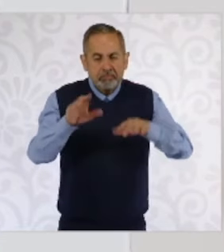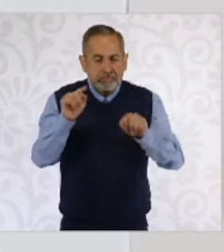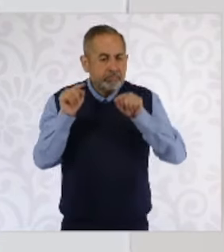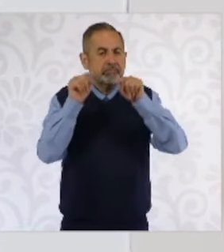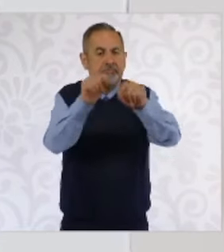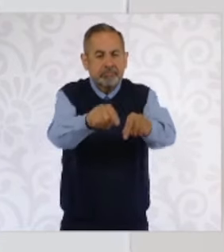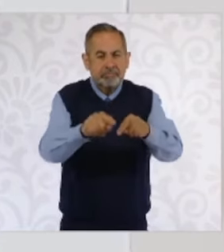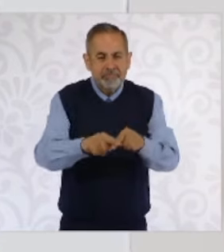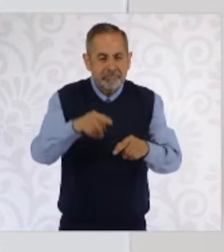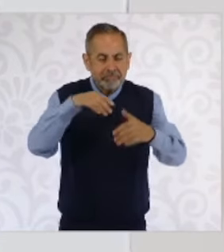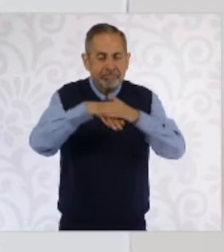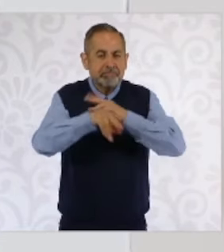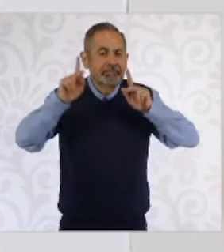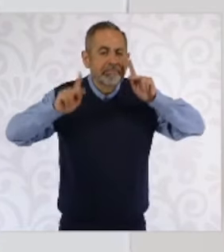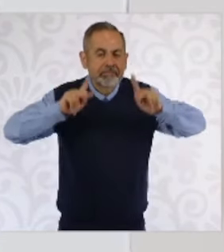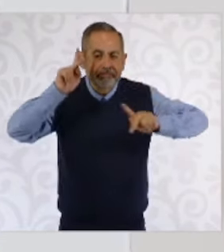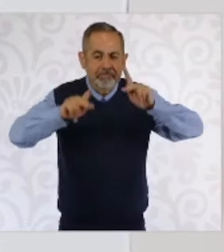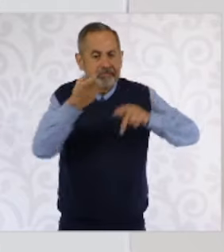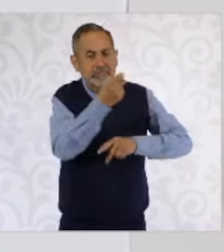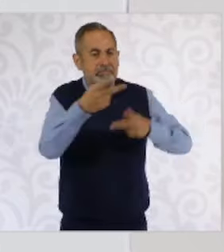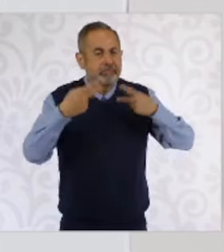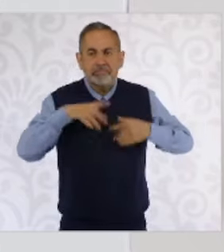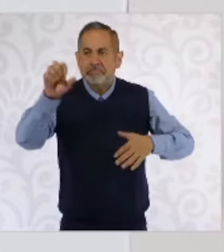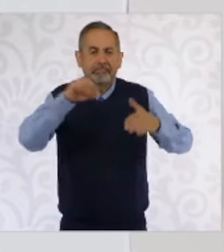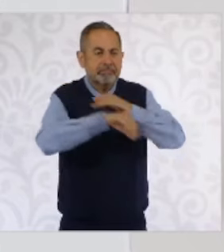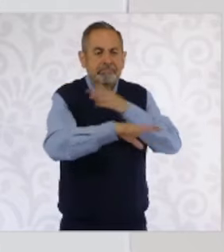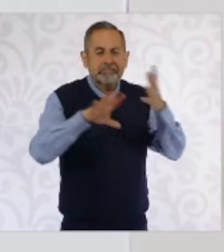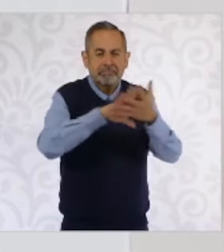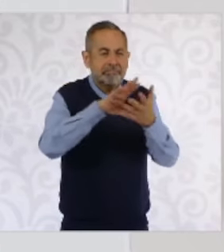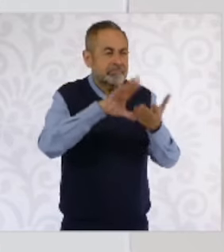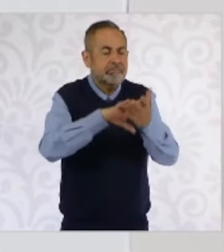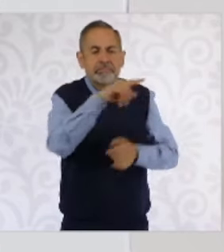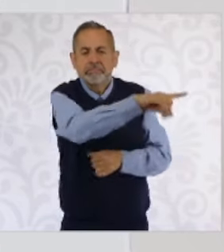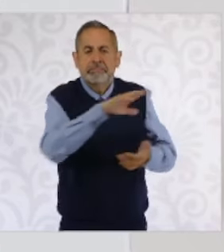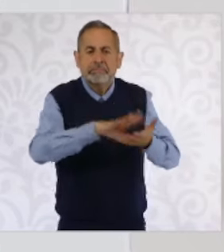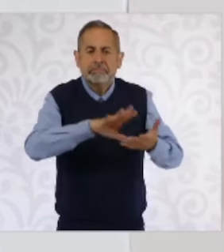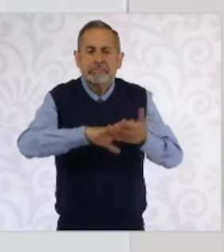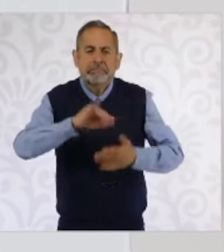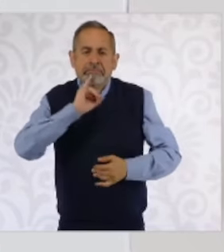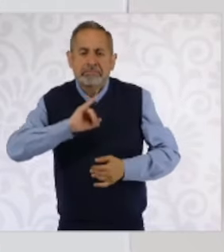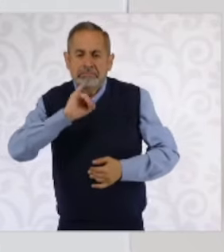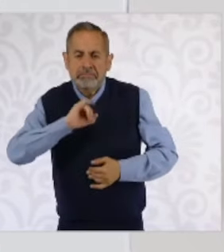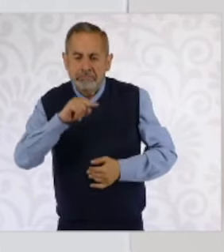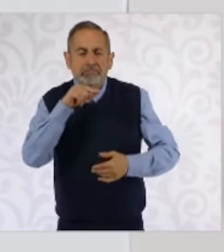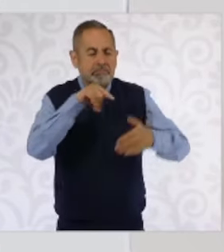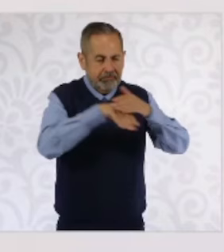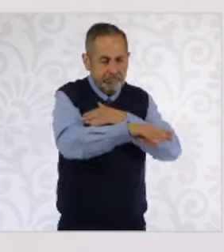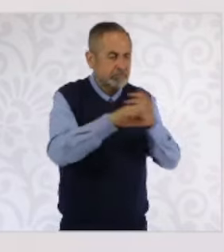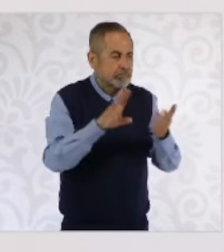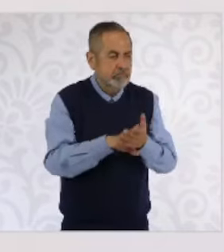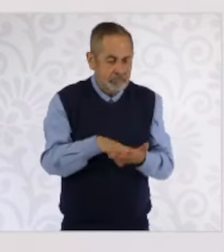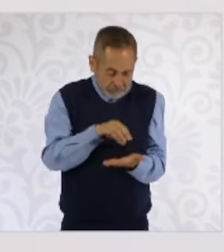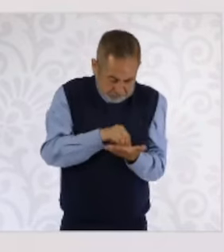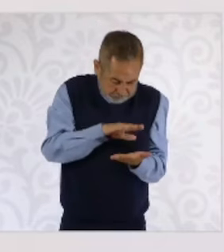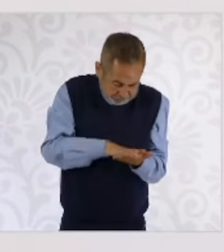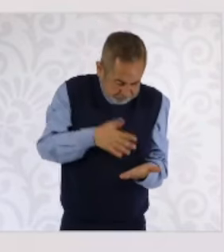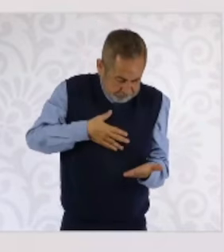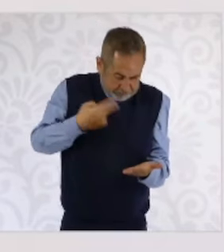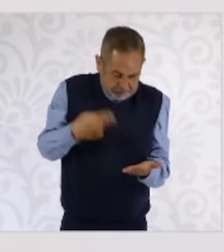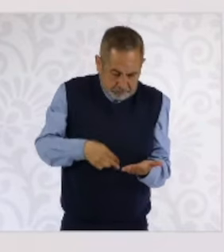Lecumberri a visitar a los presos políticos del 68. Entonces, pues ahí quedó registrado mi nombre desde que era